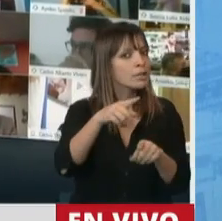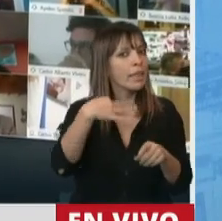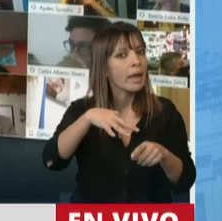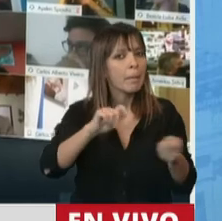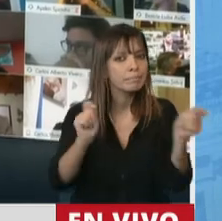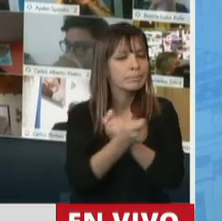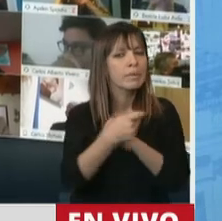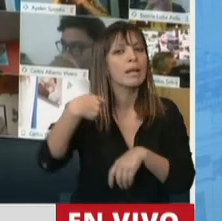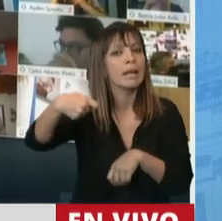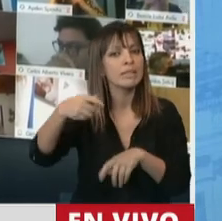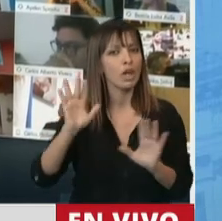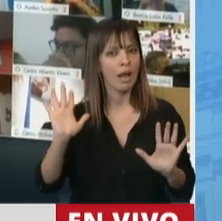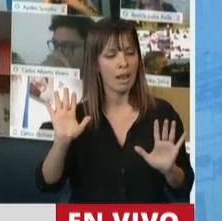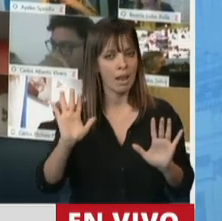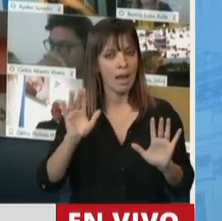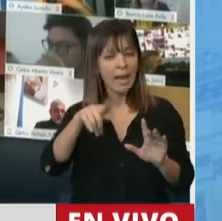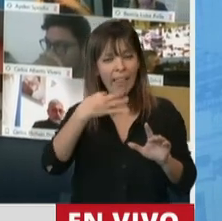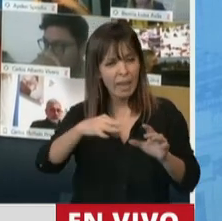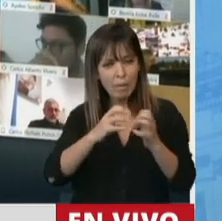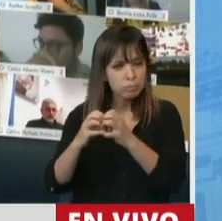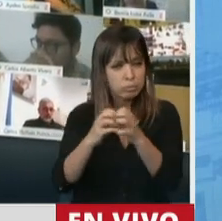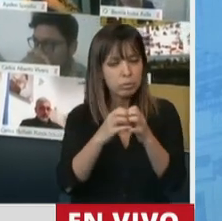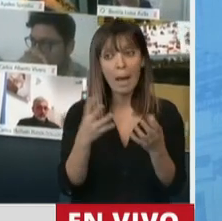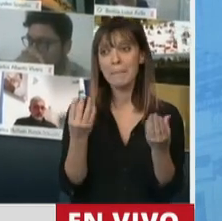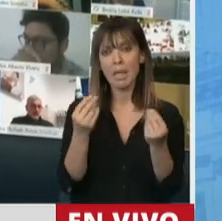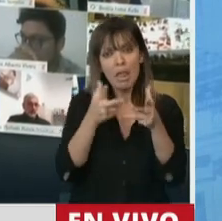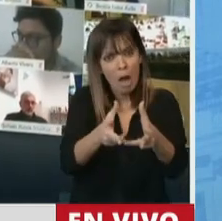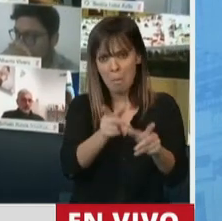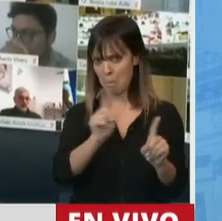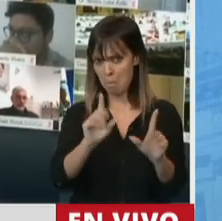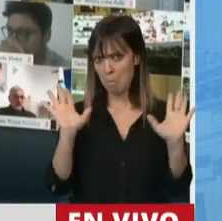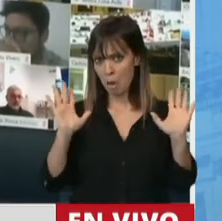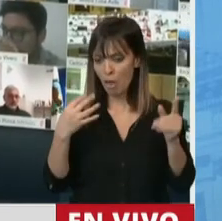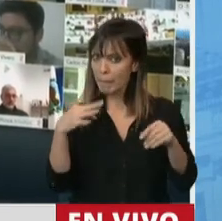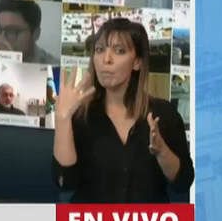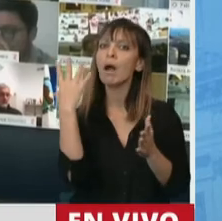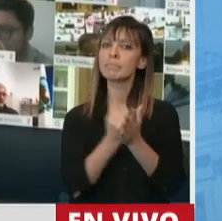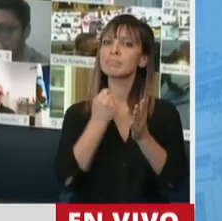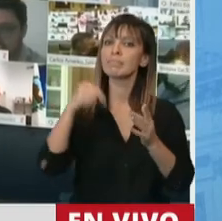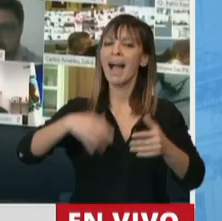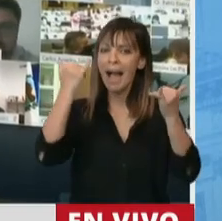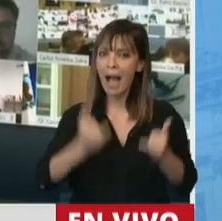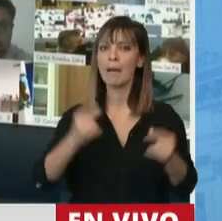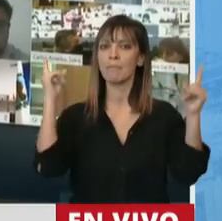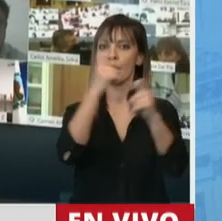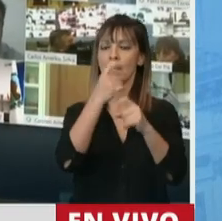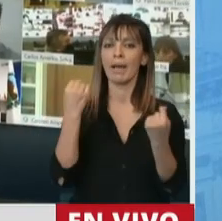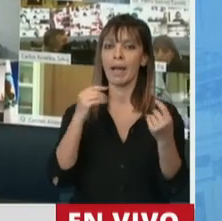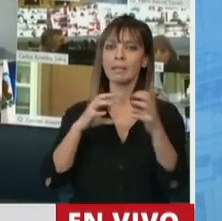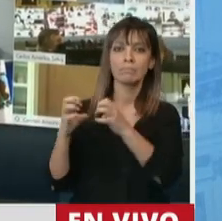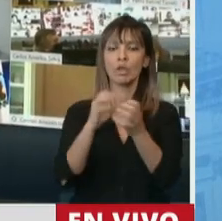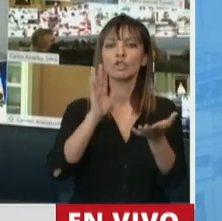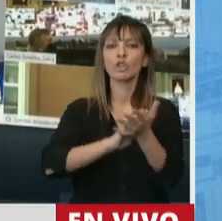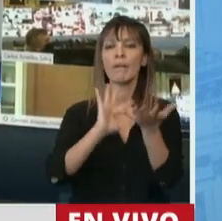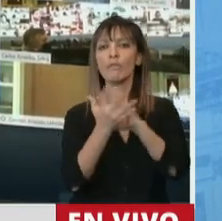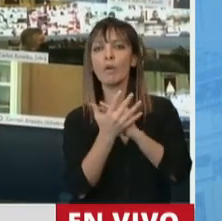previsional y acá lo que hay que discutir, y no hay que tener miedo de decirlo, y es asumir este problema, es una discusión sobre el sistema